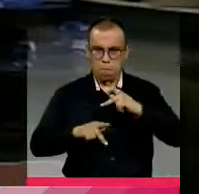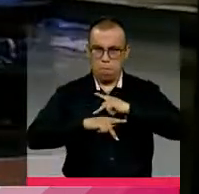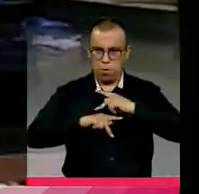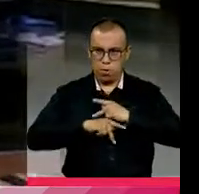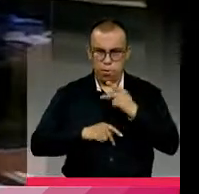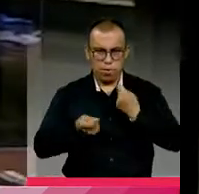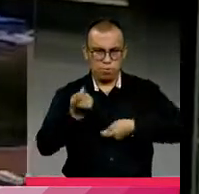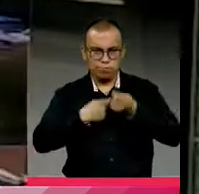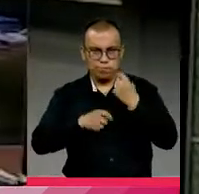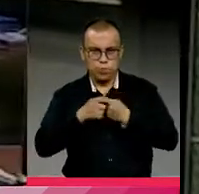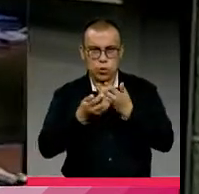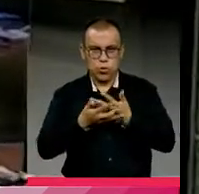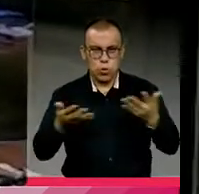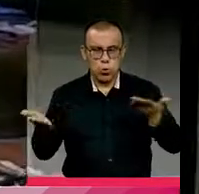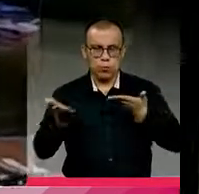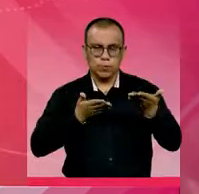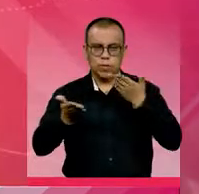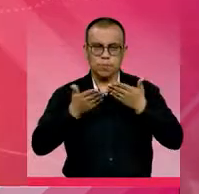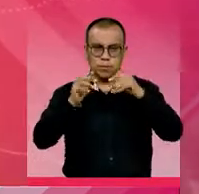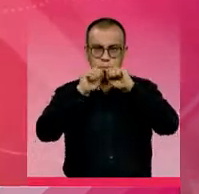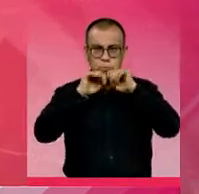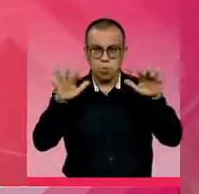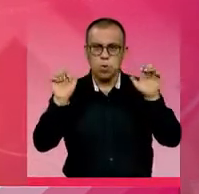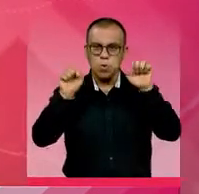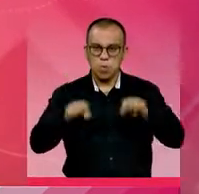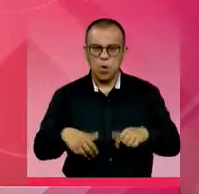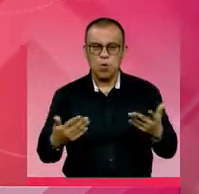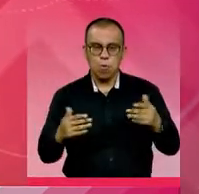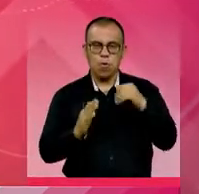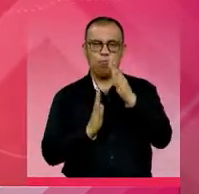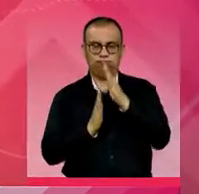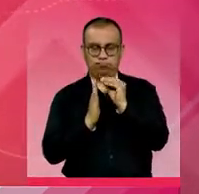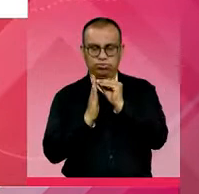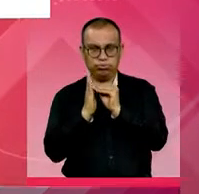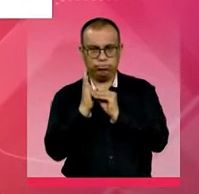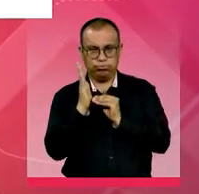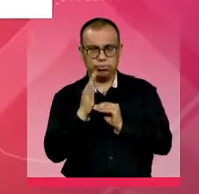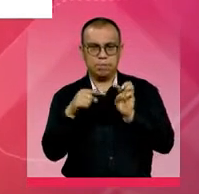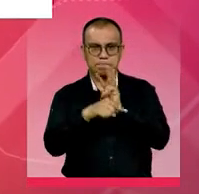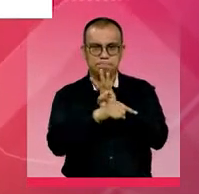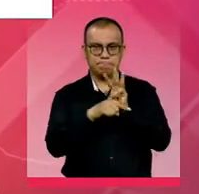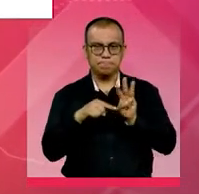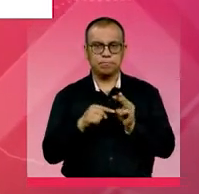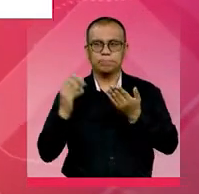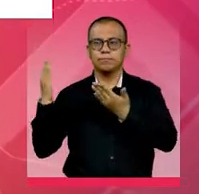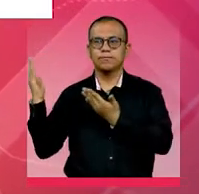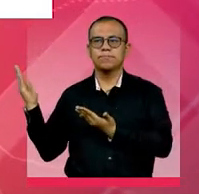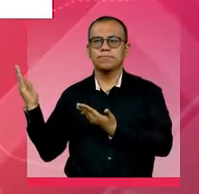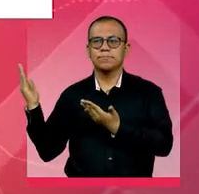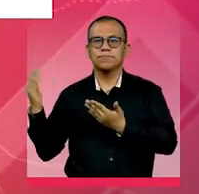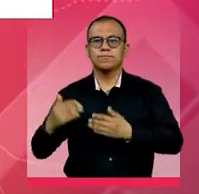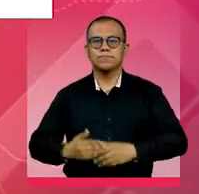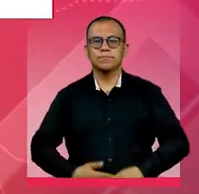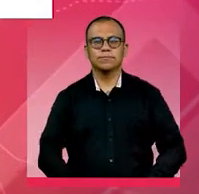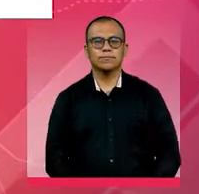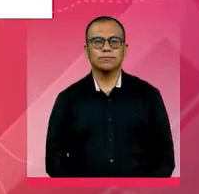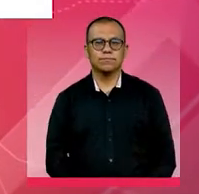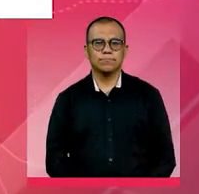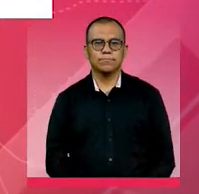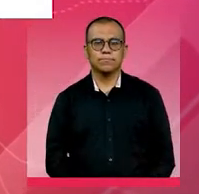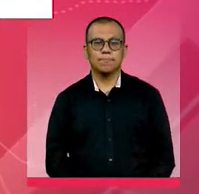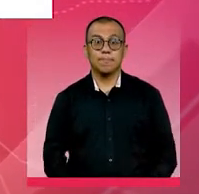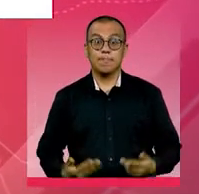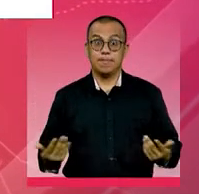comerciales, dotacionales y de servicio público, puede diligenciar un formulario virtual en la página movilidadbogotagop.gov.co,